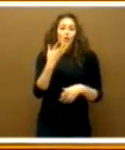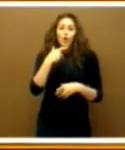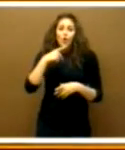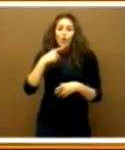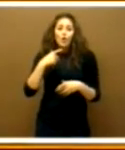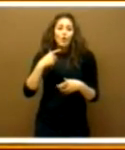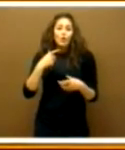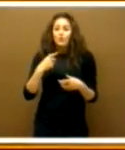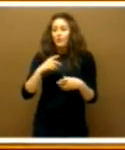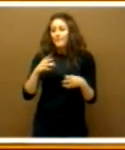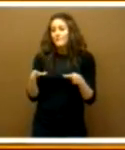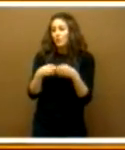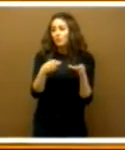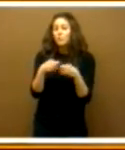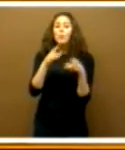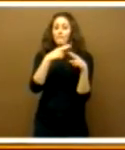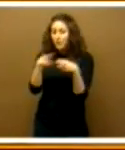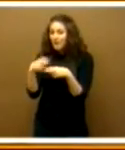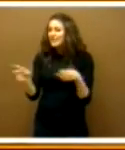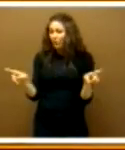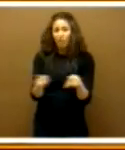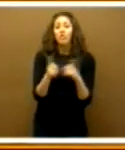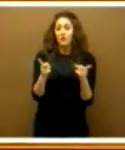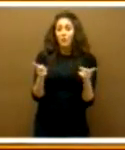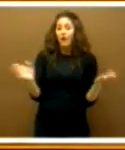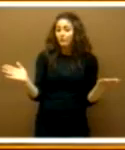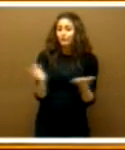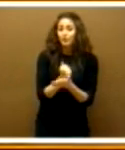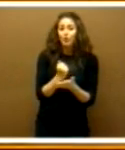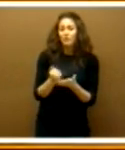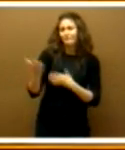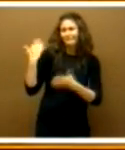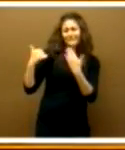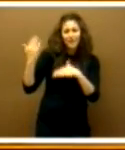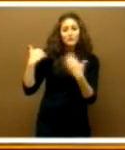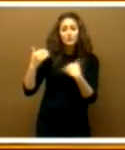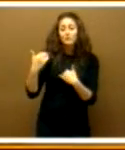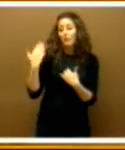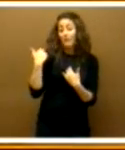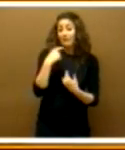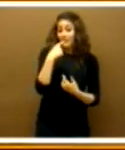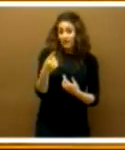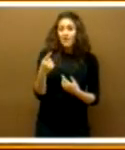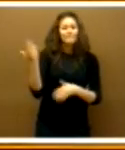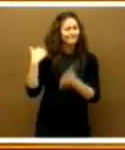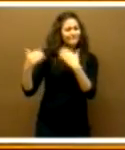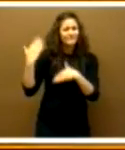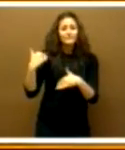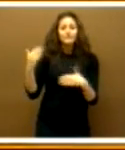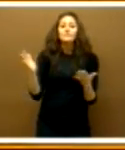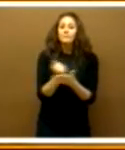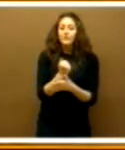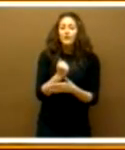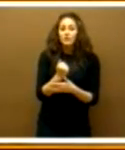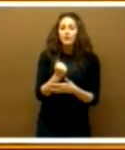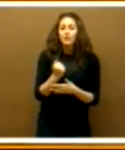que predomine en esa región, todas, desde hace mucho tiempo, como le decía anteriormente, han tenido en cuenta la